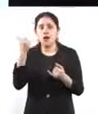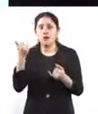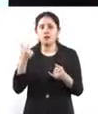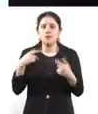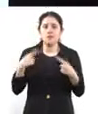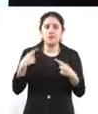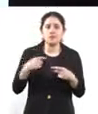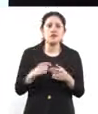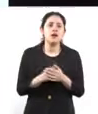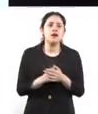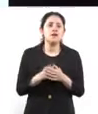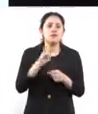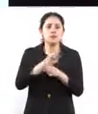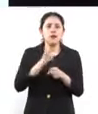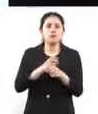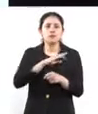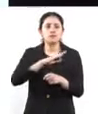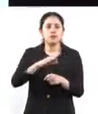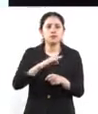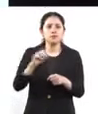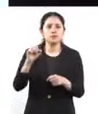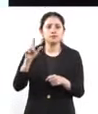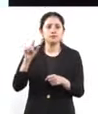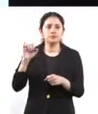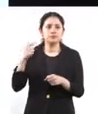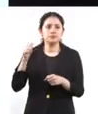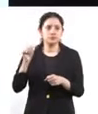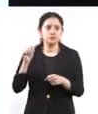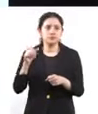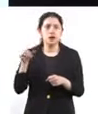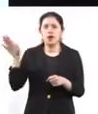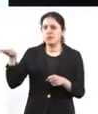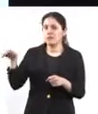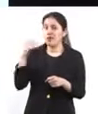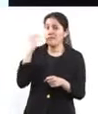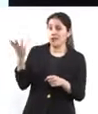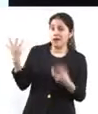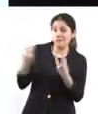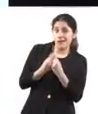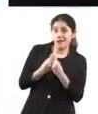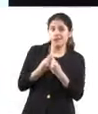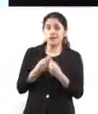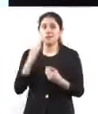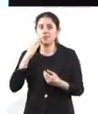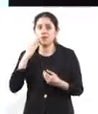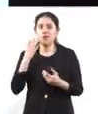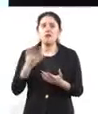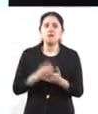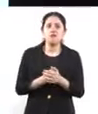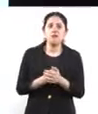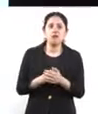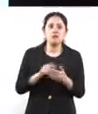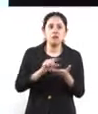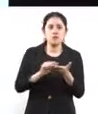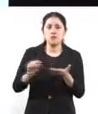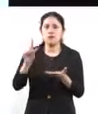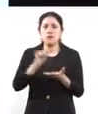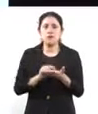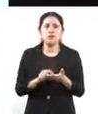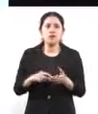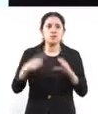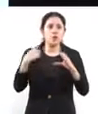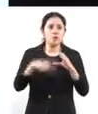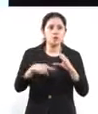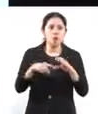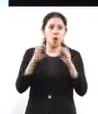amigos, su familia, oye, mira, van a estar los tigres del norte, vamos, Facebook, Twitter, WhatsApp, correo electrónico, o bien copiando el